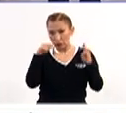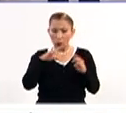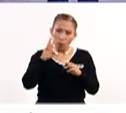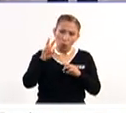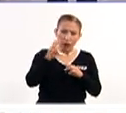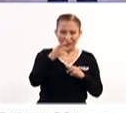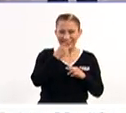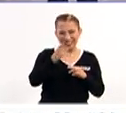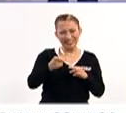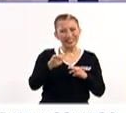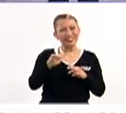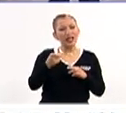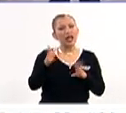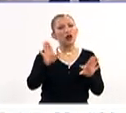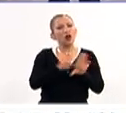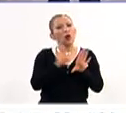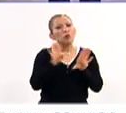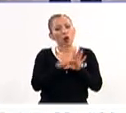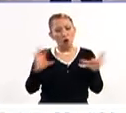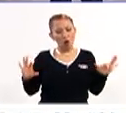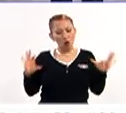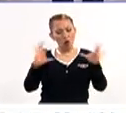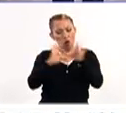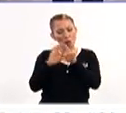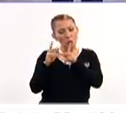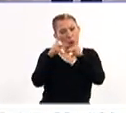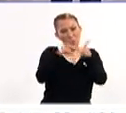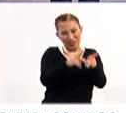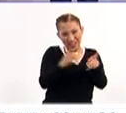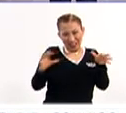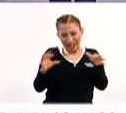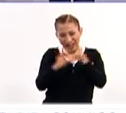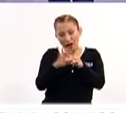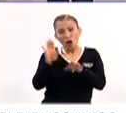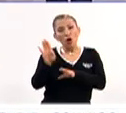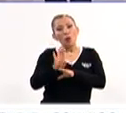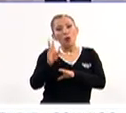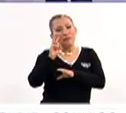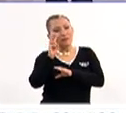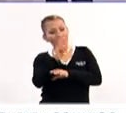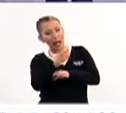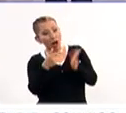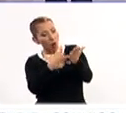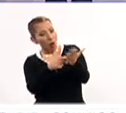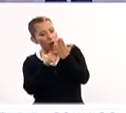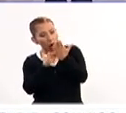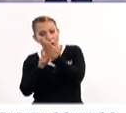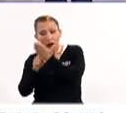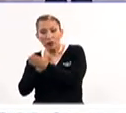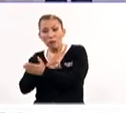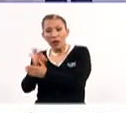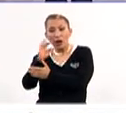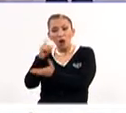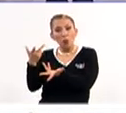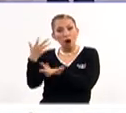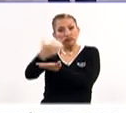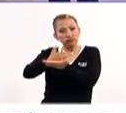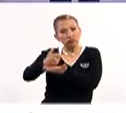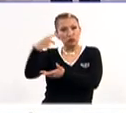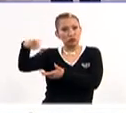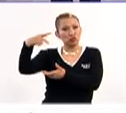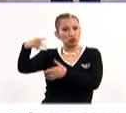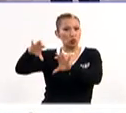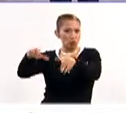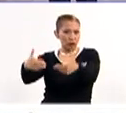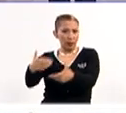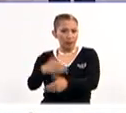es lo que tú me decías un poco, que es tender un puente para que también no solamente sean visibles, sino que puedan generar recursos para sus